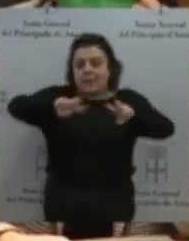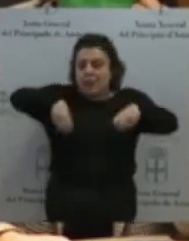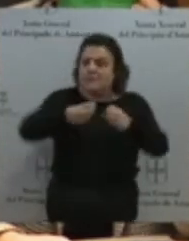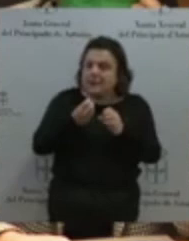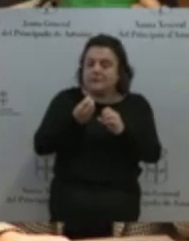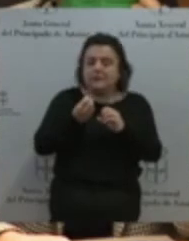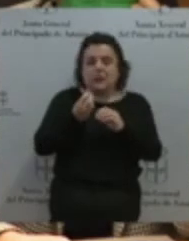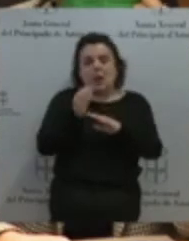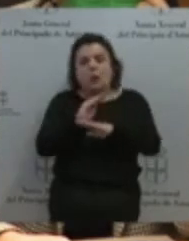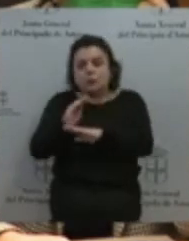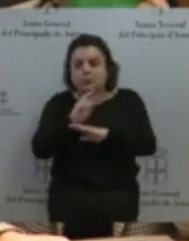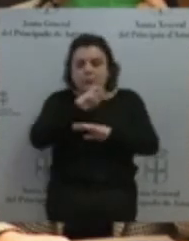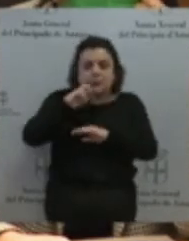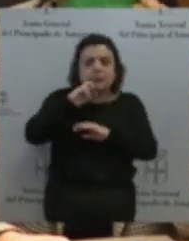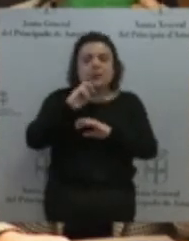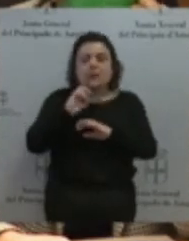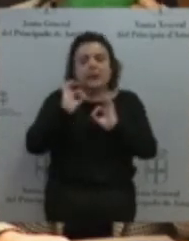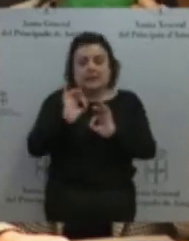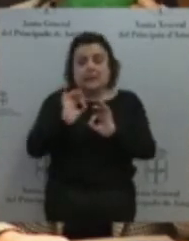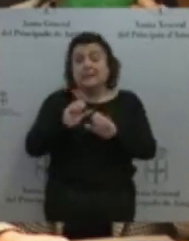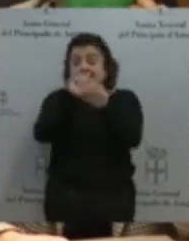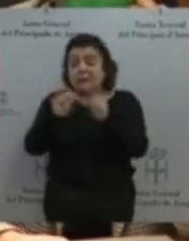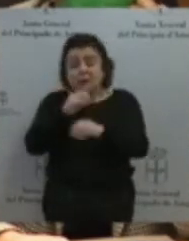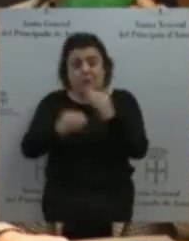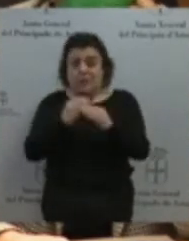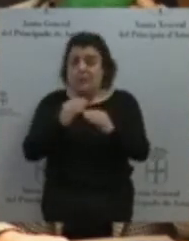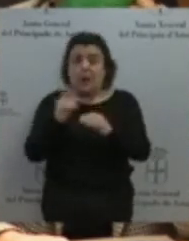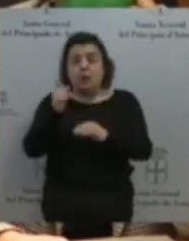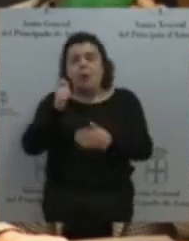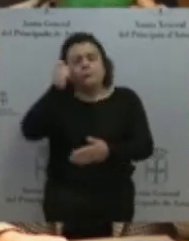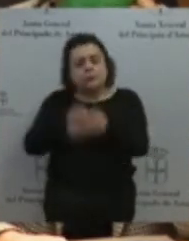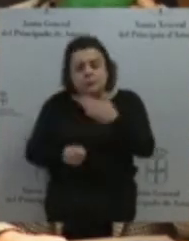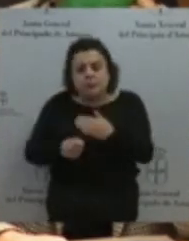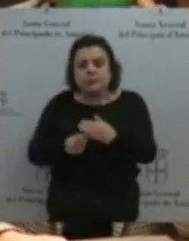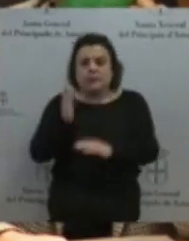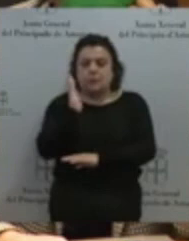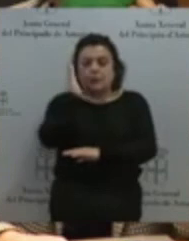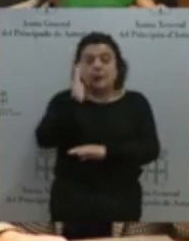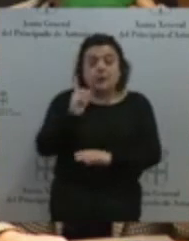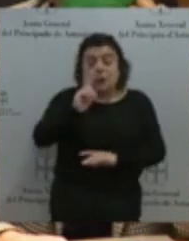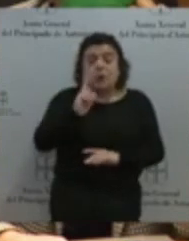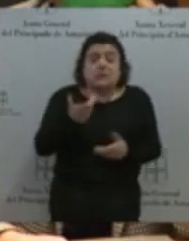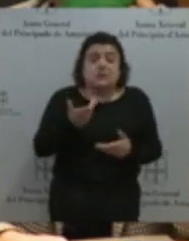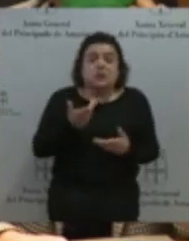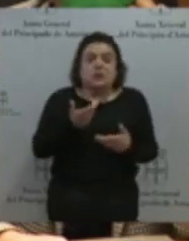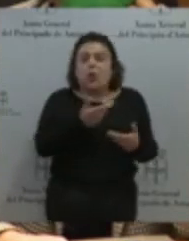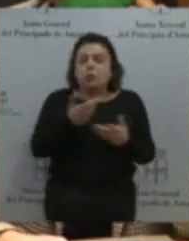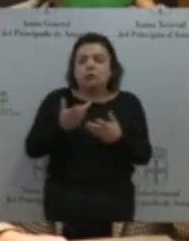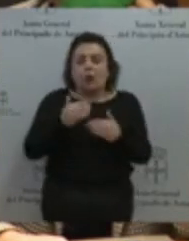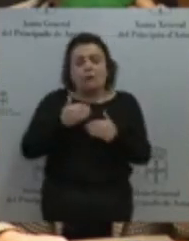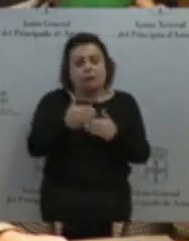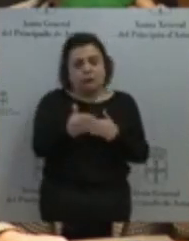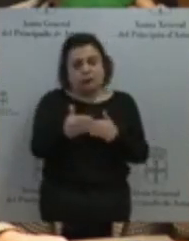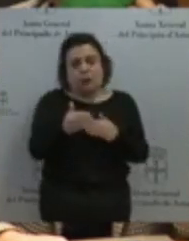sino que aquellas fuentes de riqueza para el medio rural reviertan, en primer lugar, en el futuro del medio rural. Y ese es el objetivo global